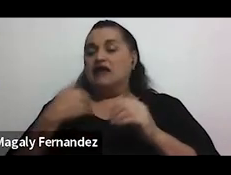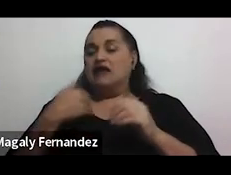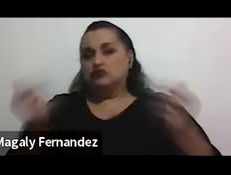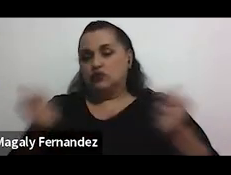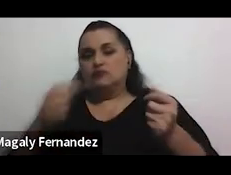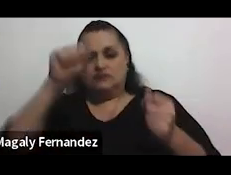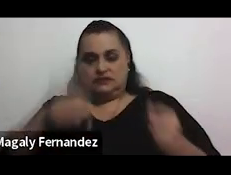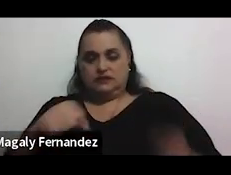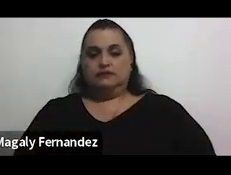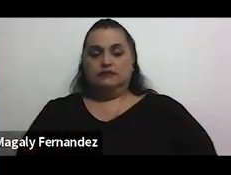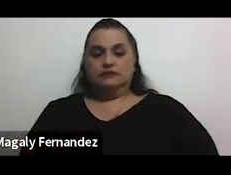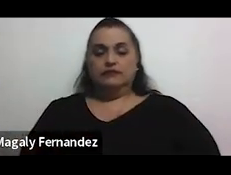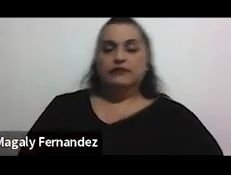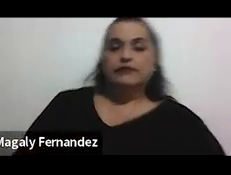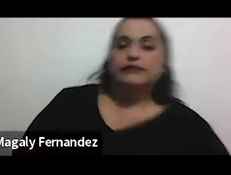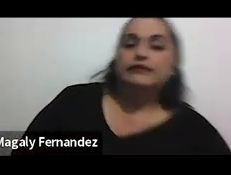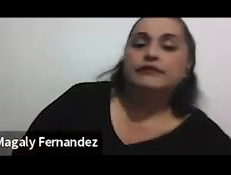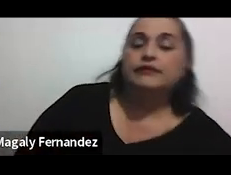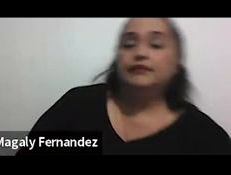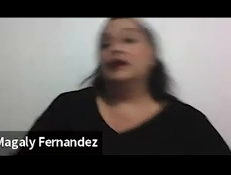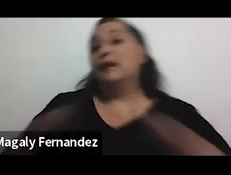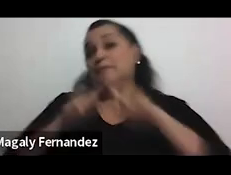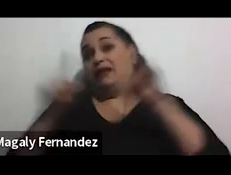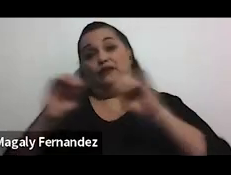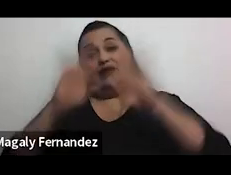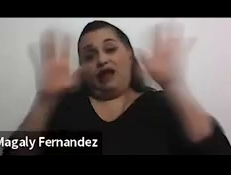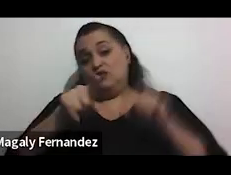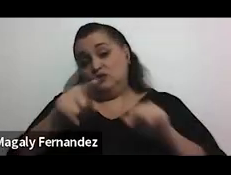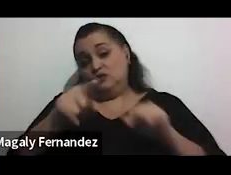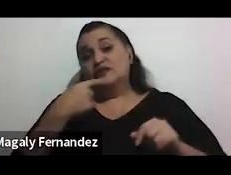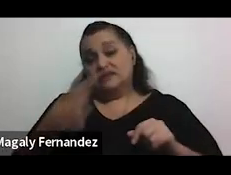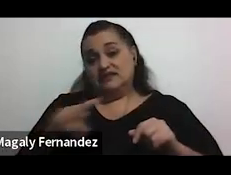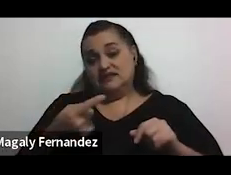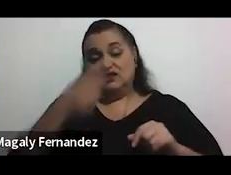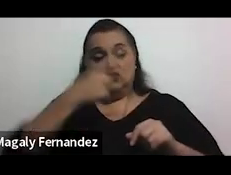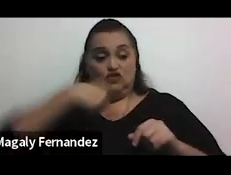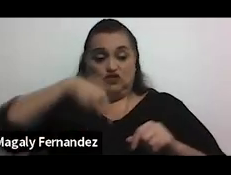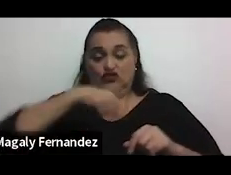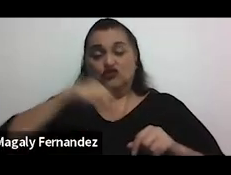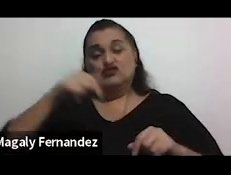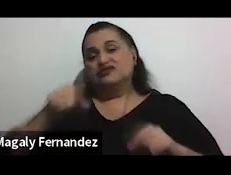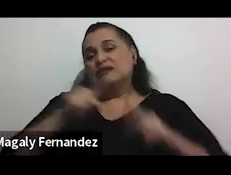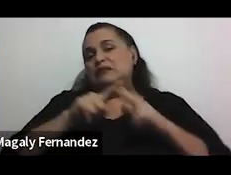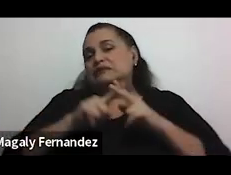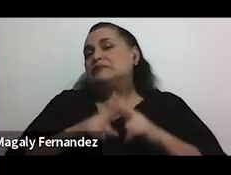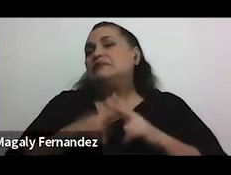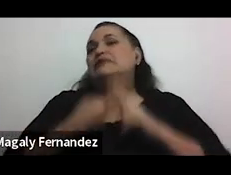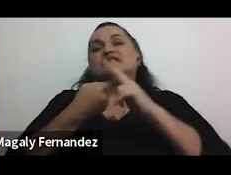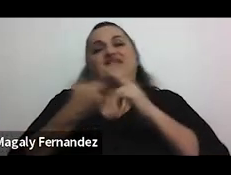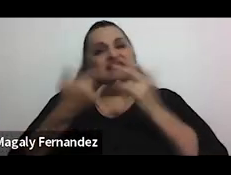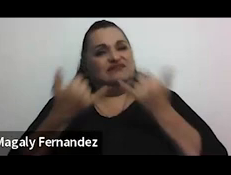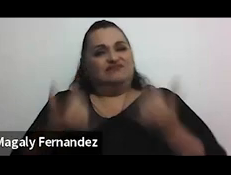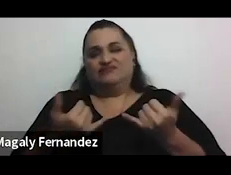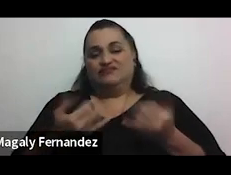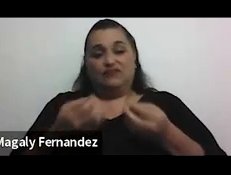vida pero es claro que como bien lo dijiste estamos en pañales y mucho